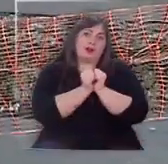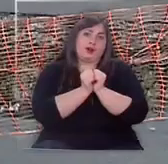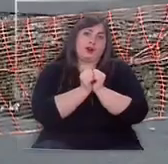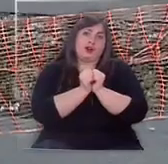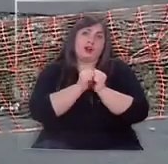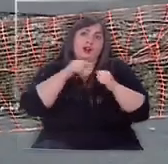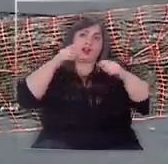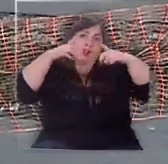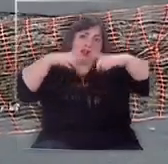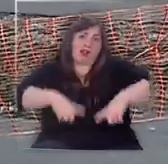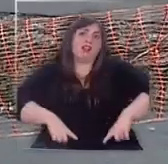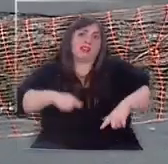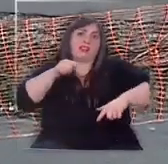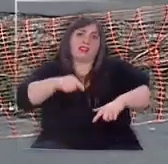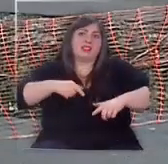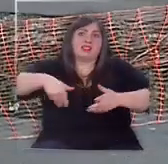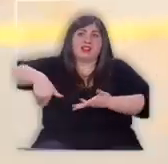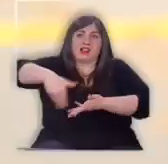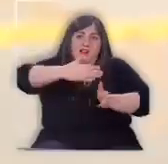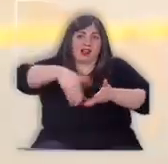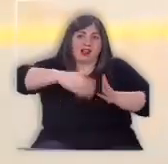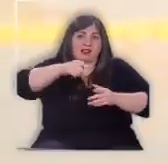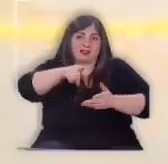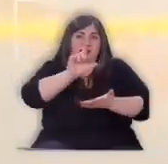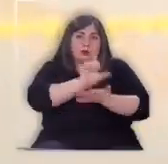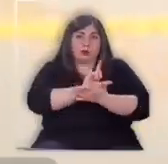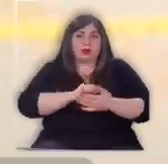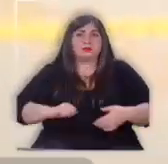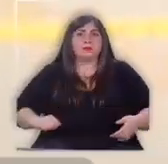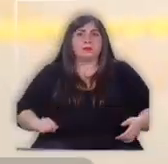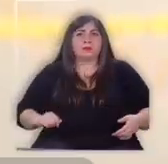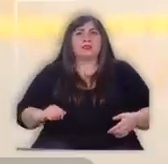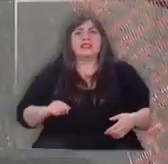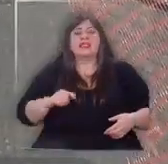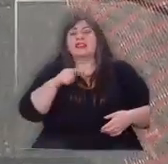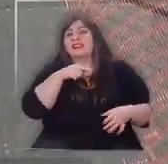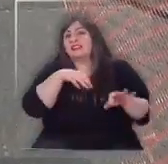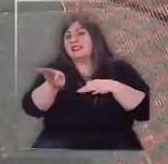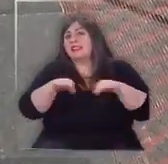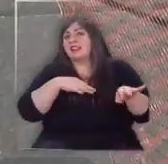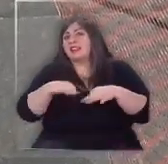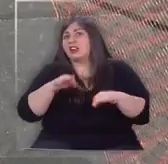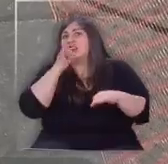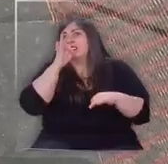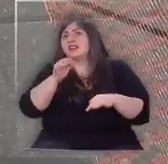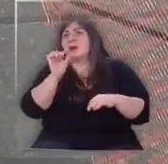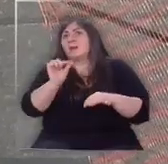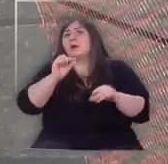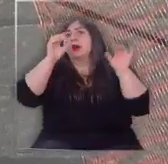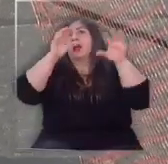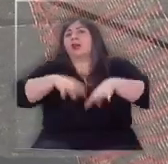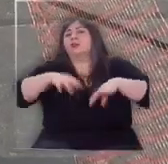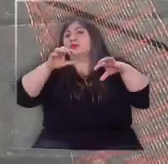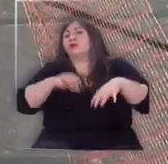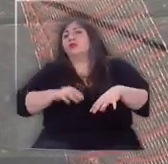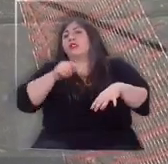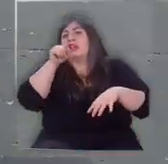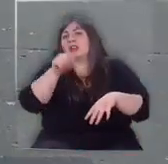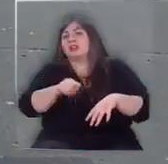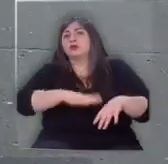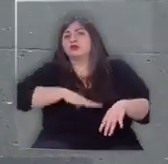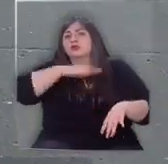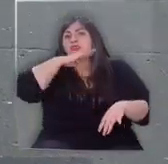colapso de lo que es el pavimento en esta zona. El ingeniero geotécnico descarta que la reciente lluvia de 5 milímetros sea